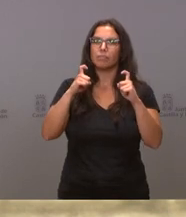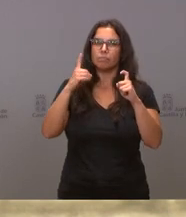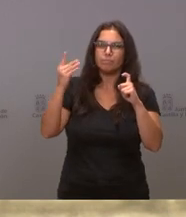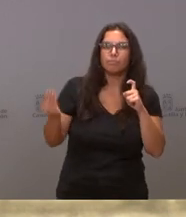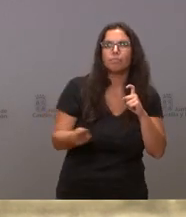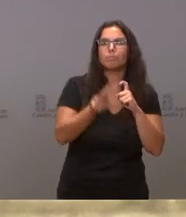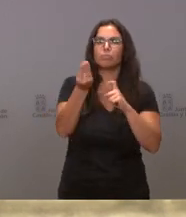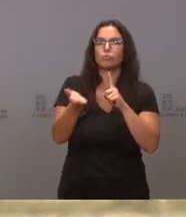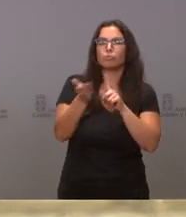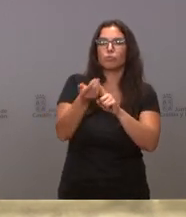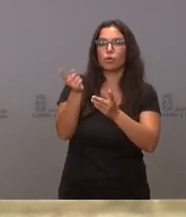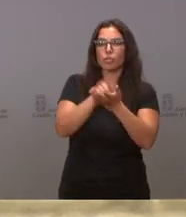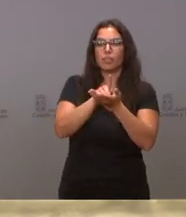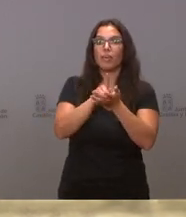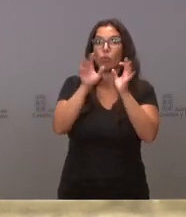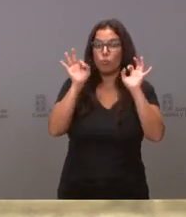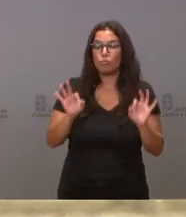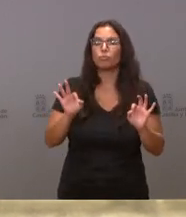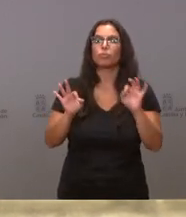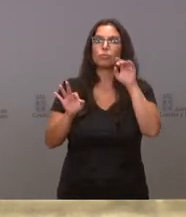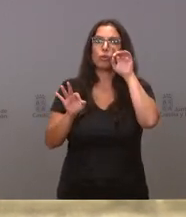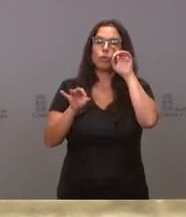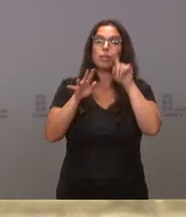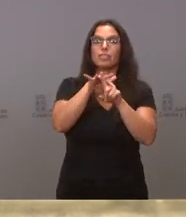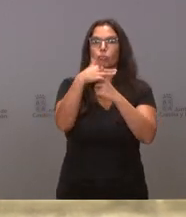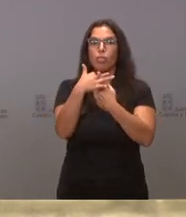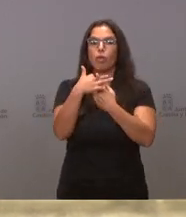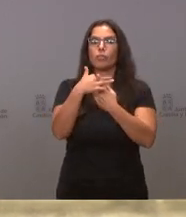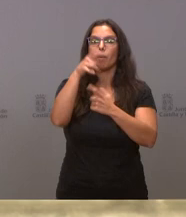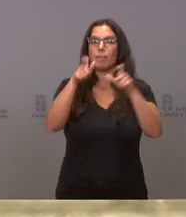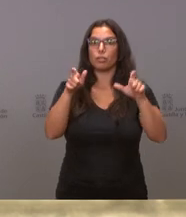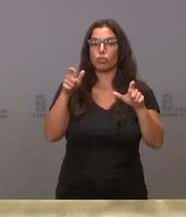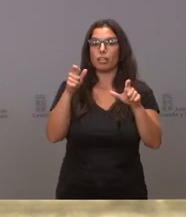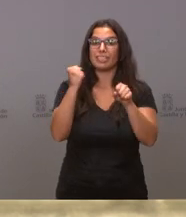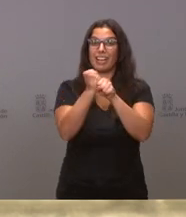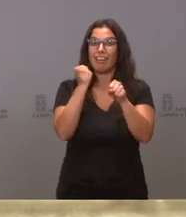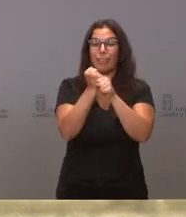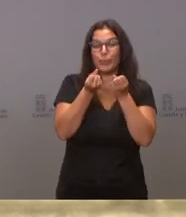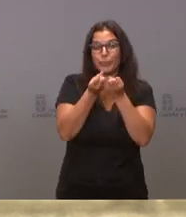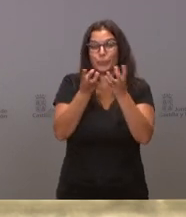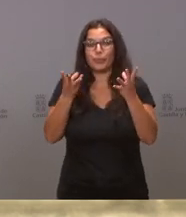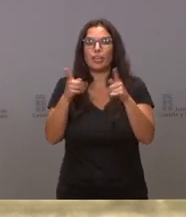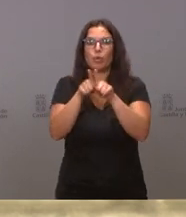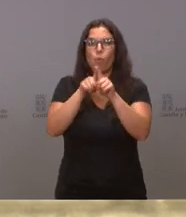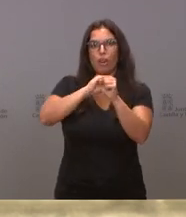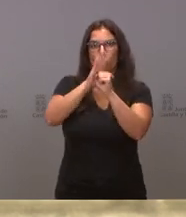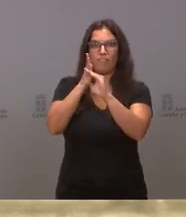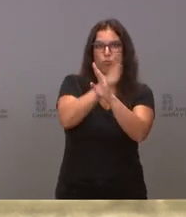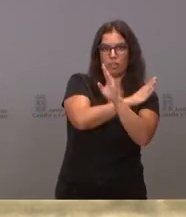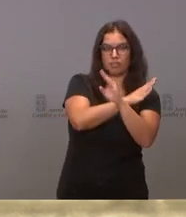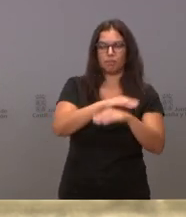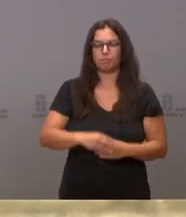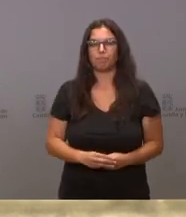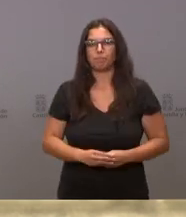precisamente esa situación de empleo prepandemia. Y, bueno, pues los